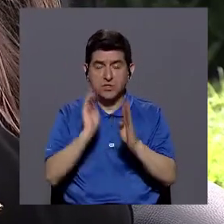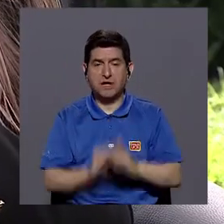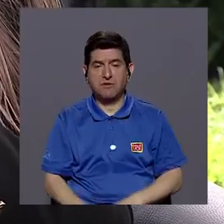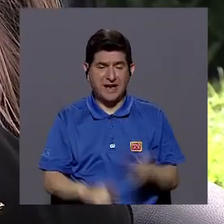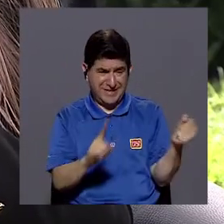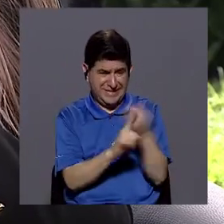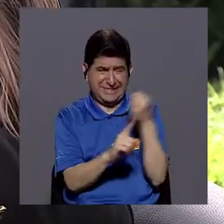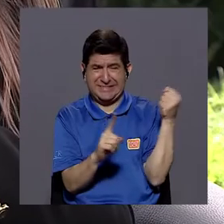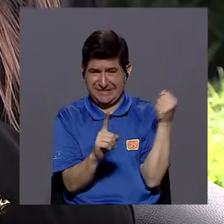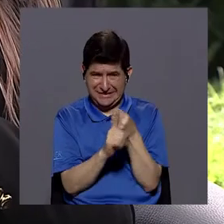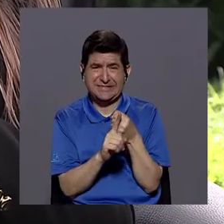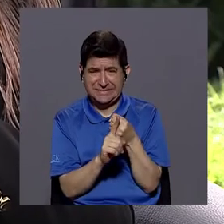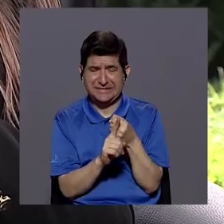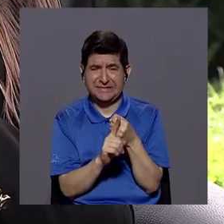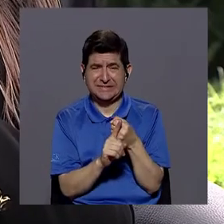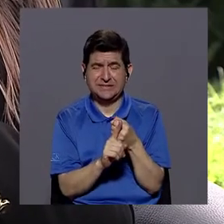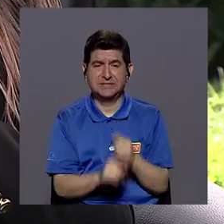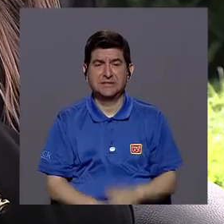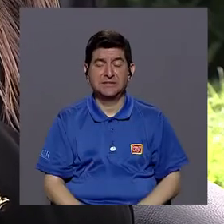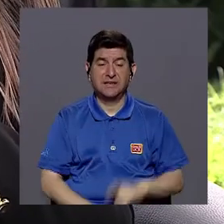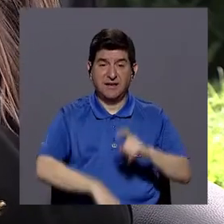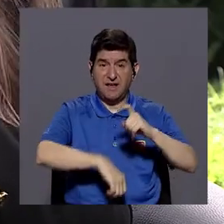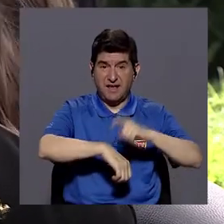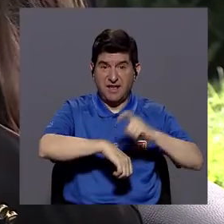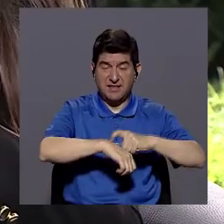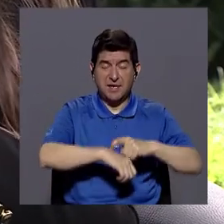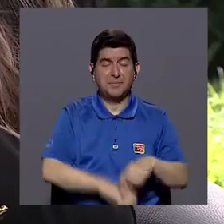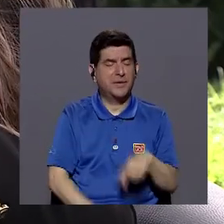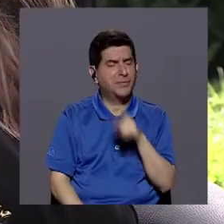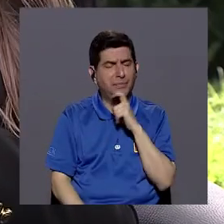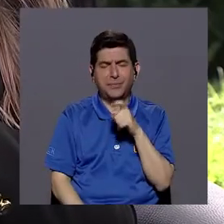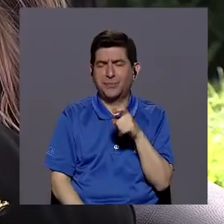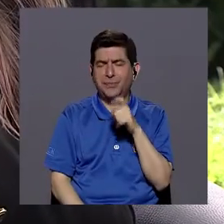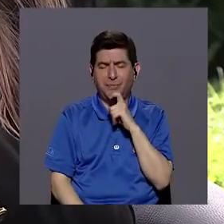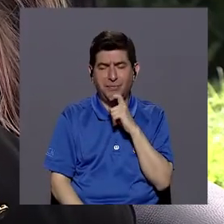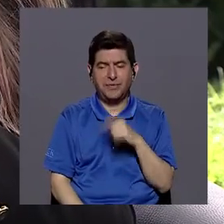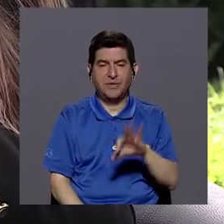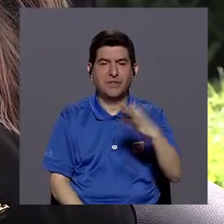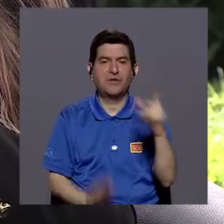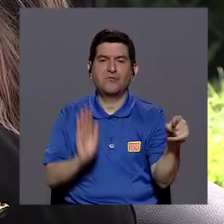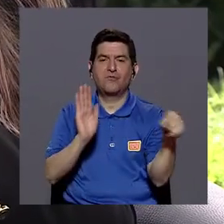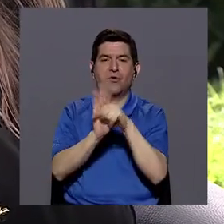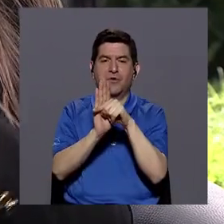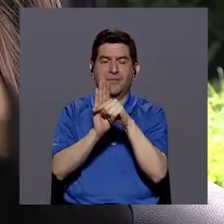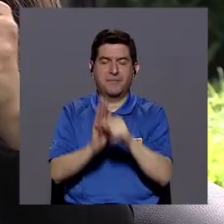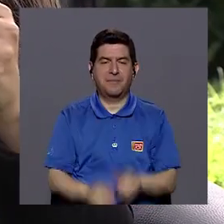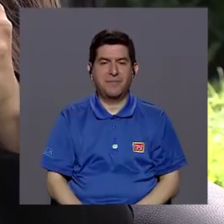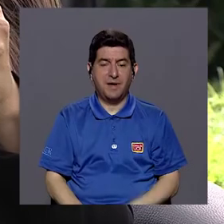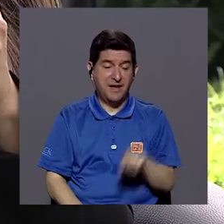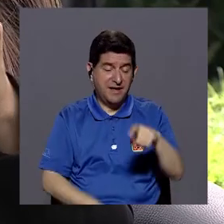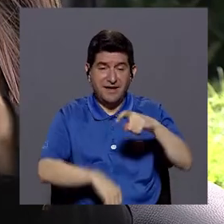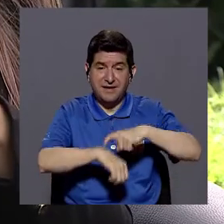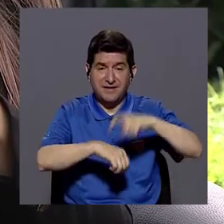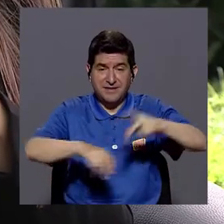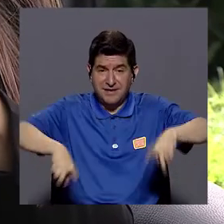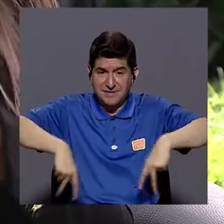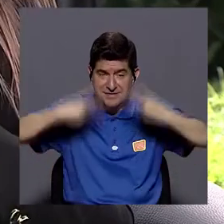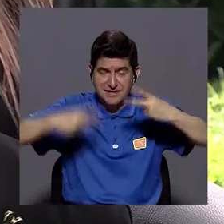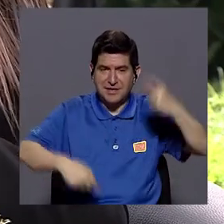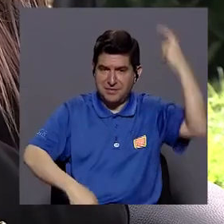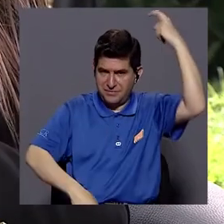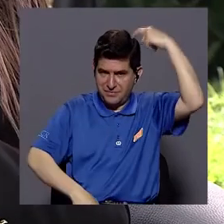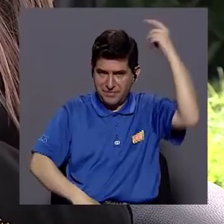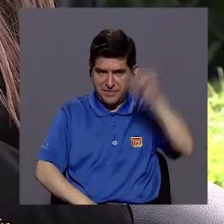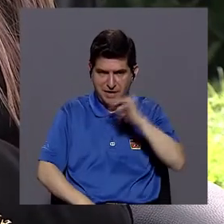maltrato, va a ser una etapa también crítica en el sentido negativo. ¿Por qué? Porque en esta etapa de la vida el